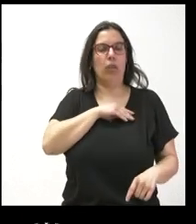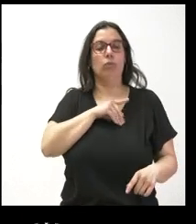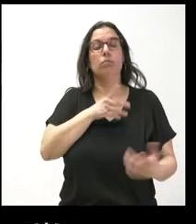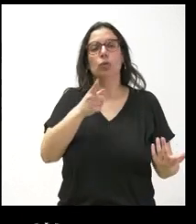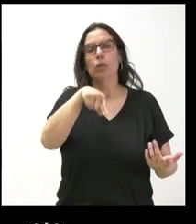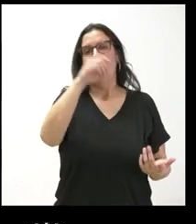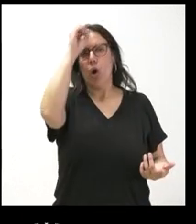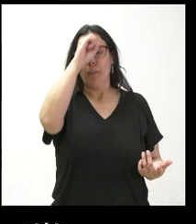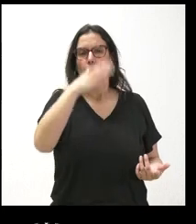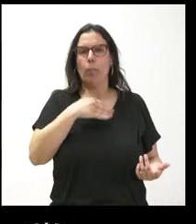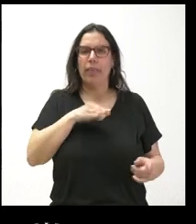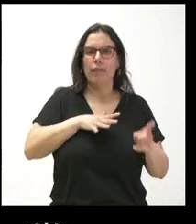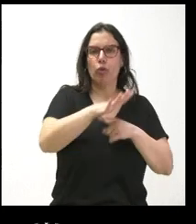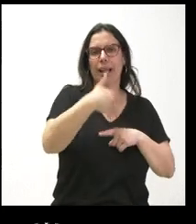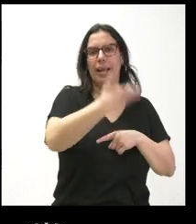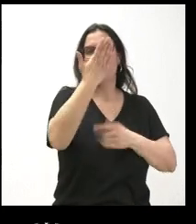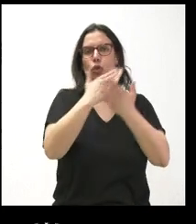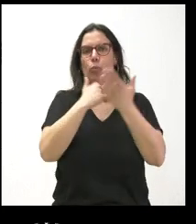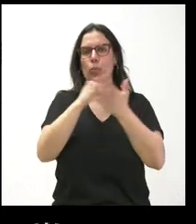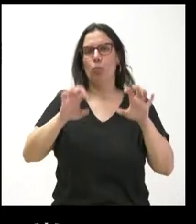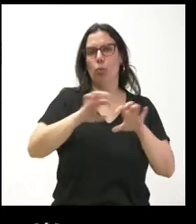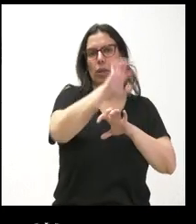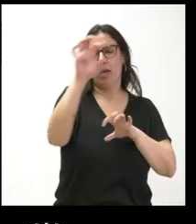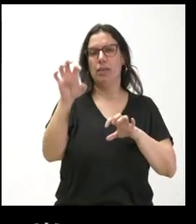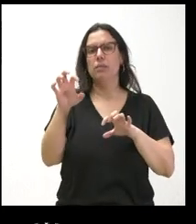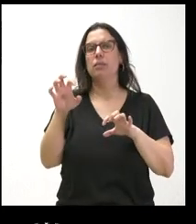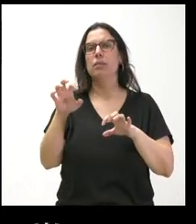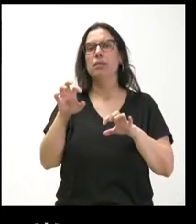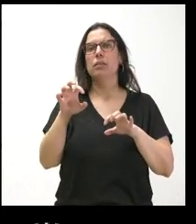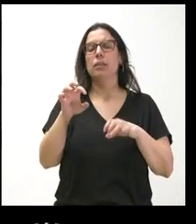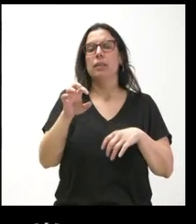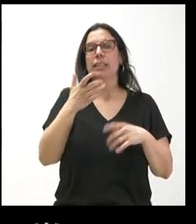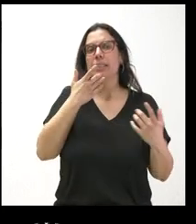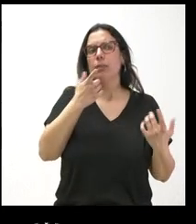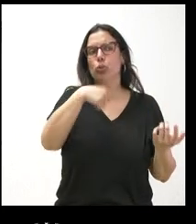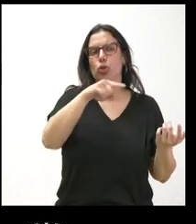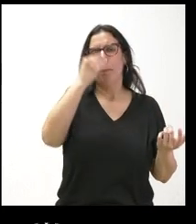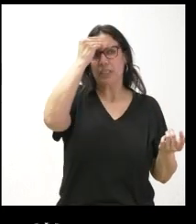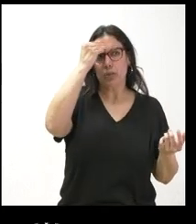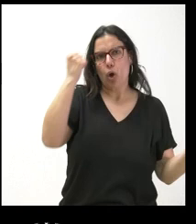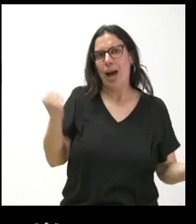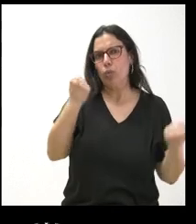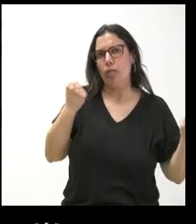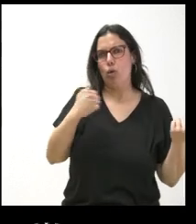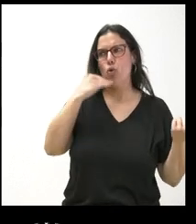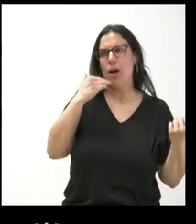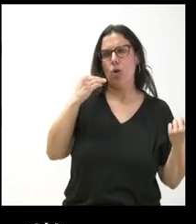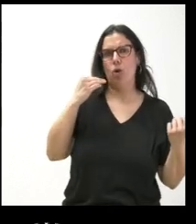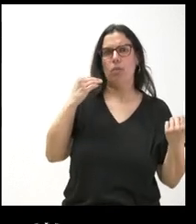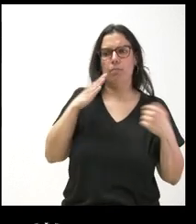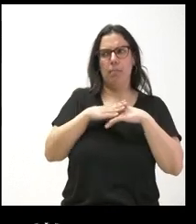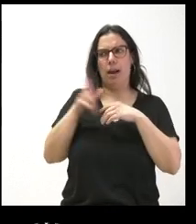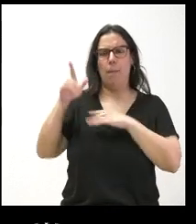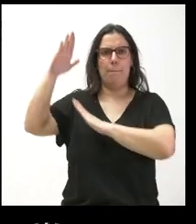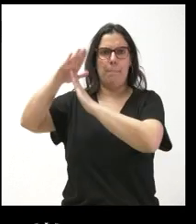puede influir en el resto de comunidades de régimen común y si se están planteando algún tipo de actuación para tratar de